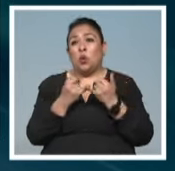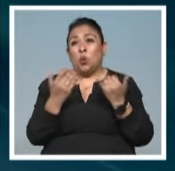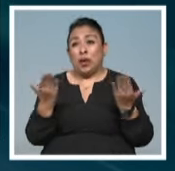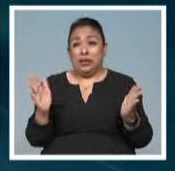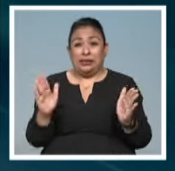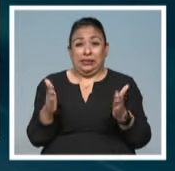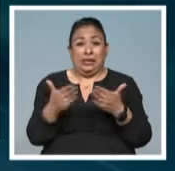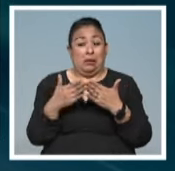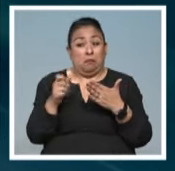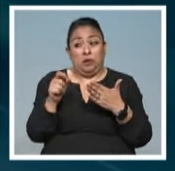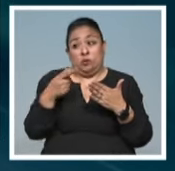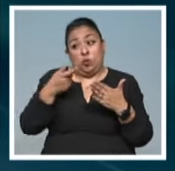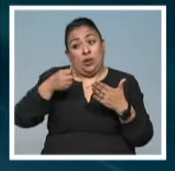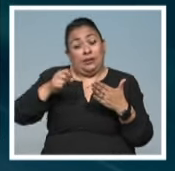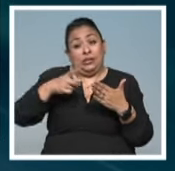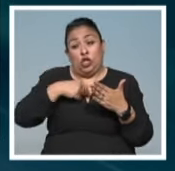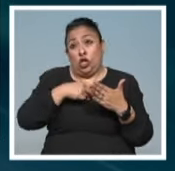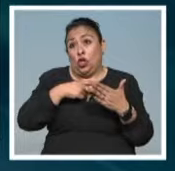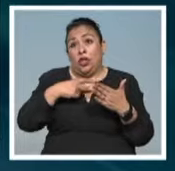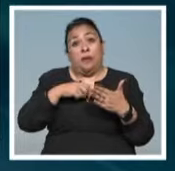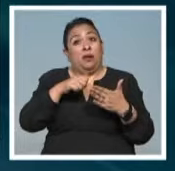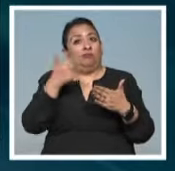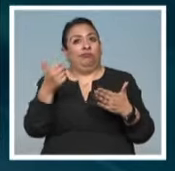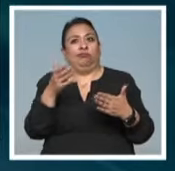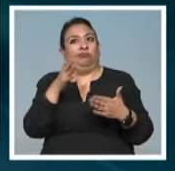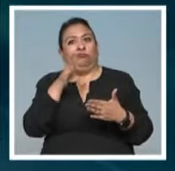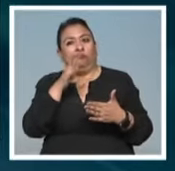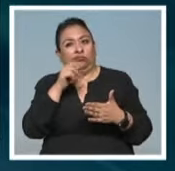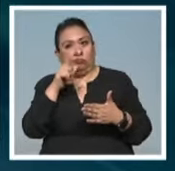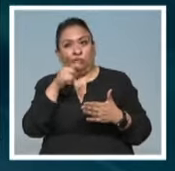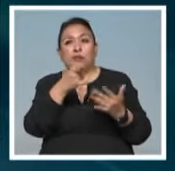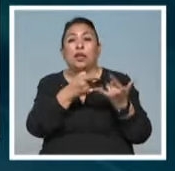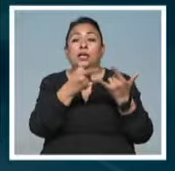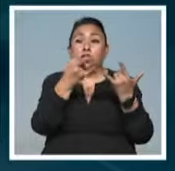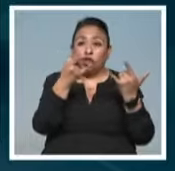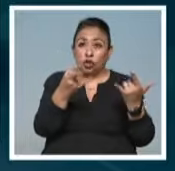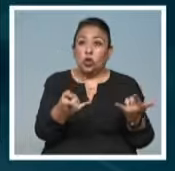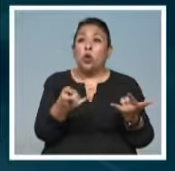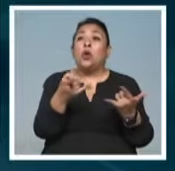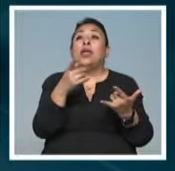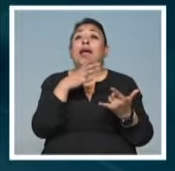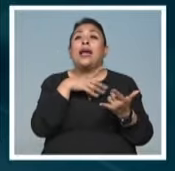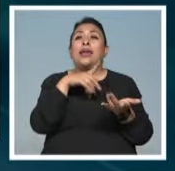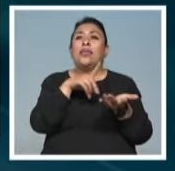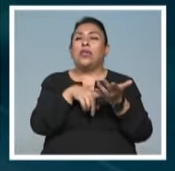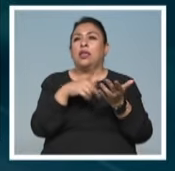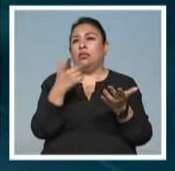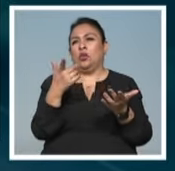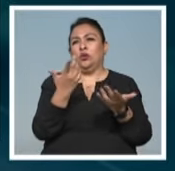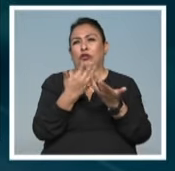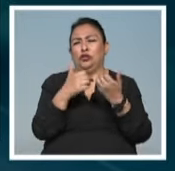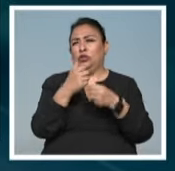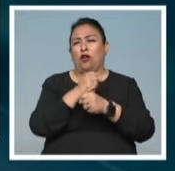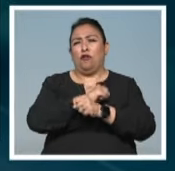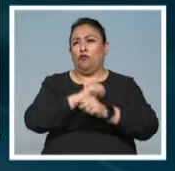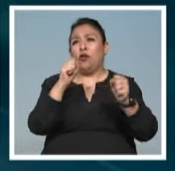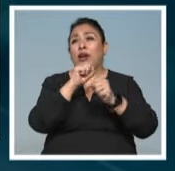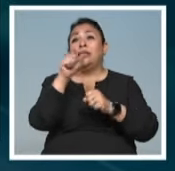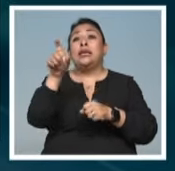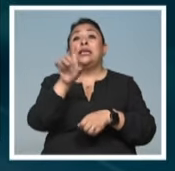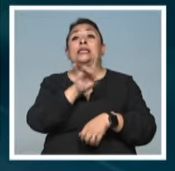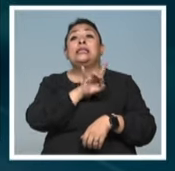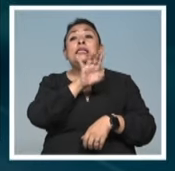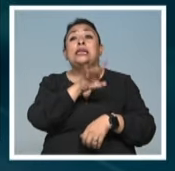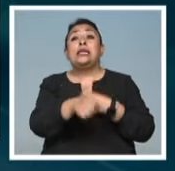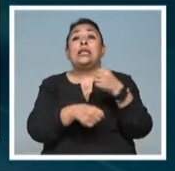en ese papel. No podía ser otra cosa. La historia tiene como trasfondo el estallido social que se produjo en Chile